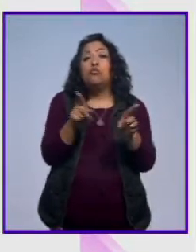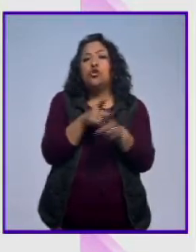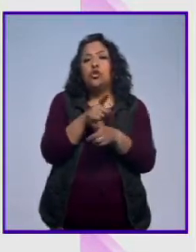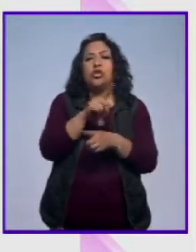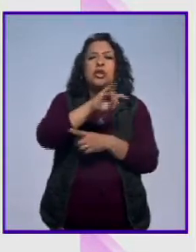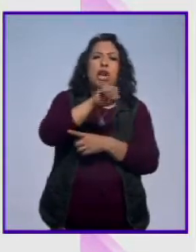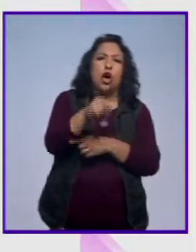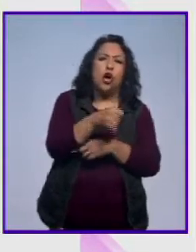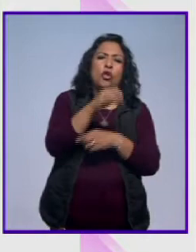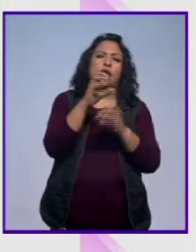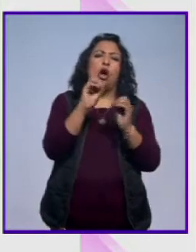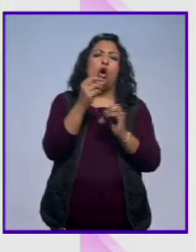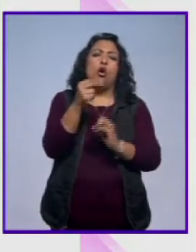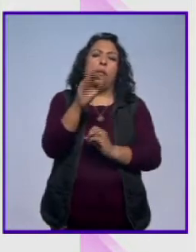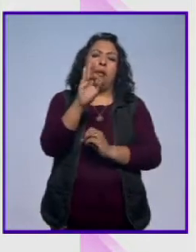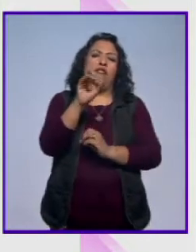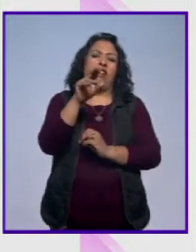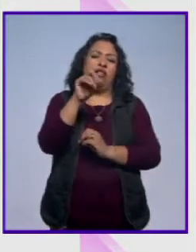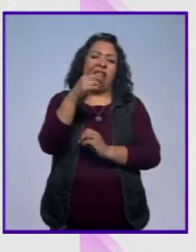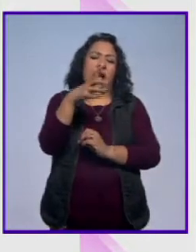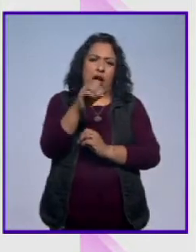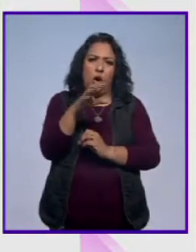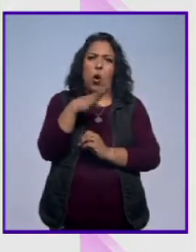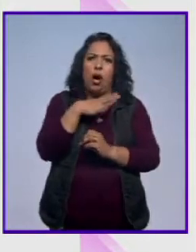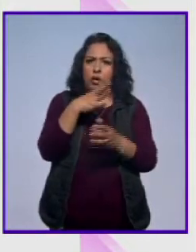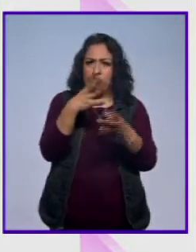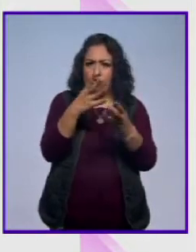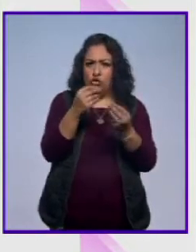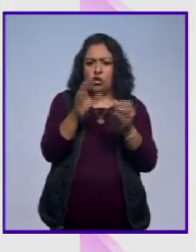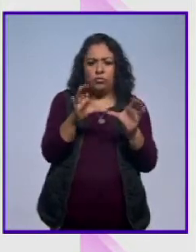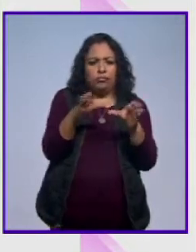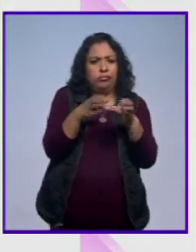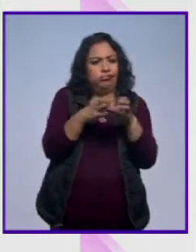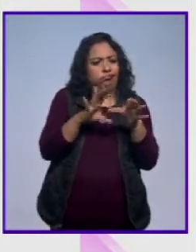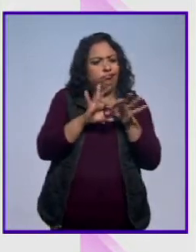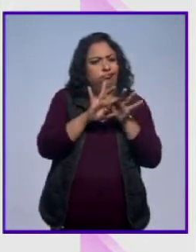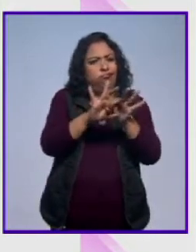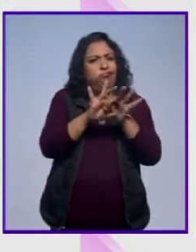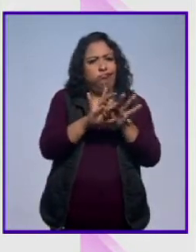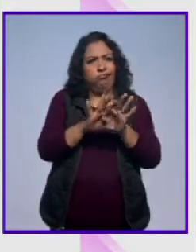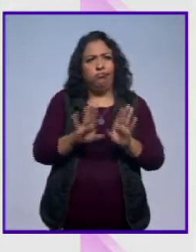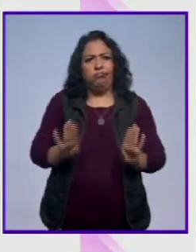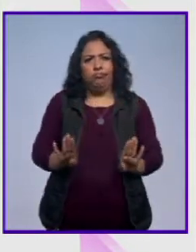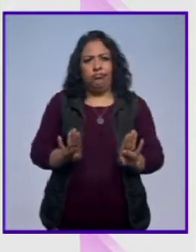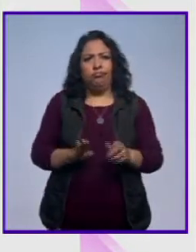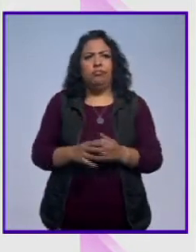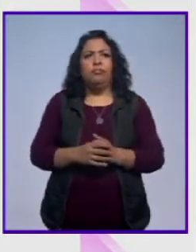llamen Jota o Fandango, sino que hay géneros que están muy relacionados con ella.